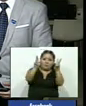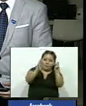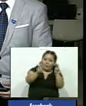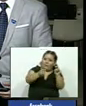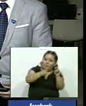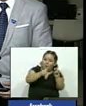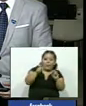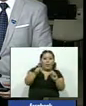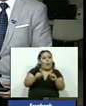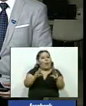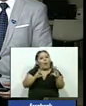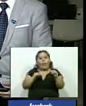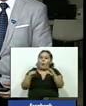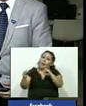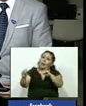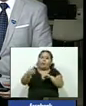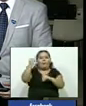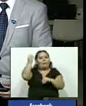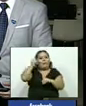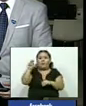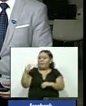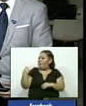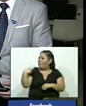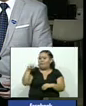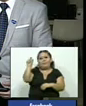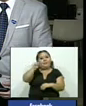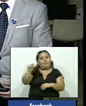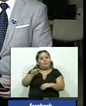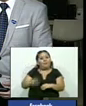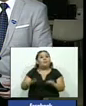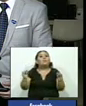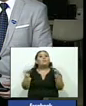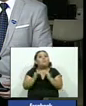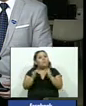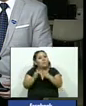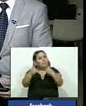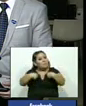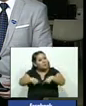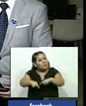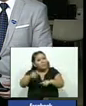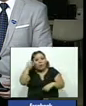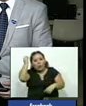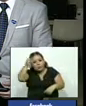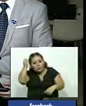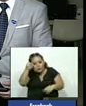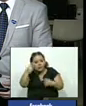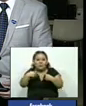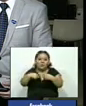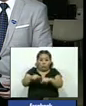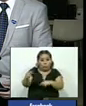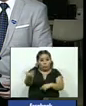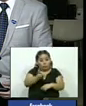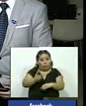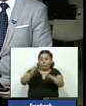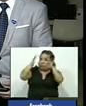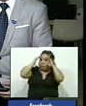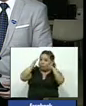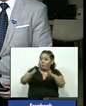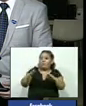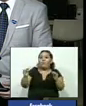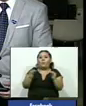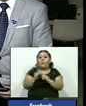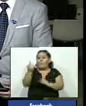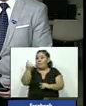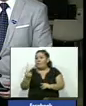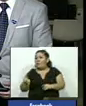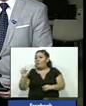mucho que hablar durante las últimas semanas y por supuesto continuará generando reacciones estaremos pendientes de las declaraciones tanto del